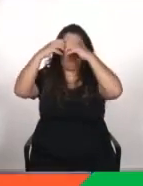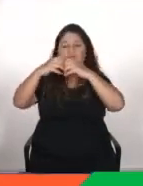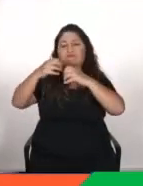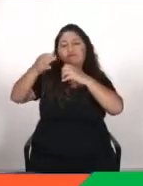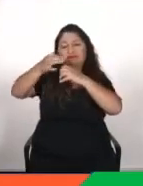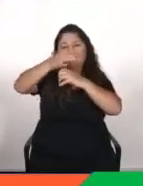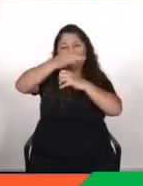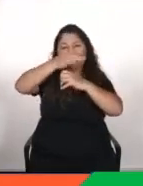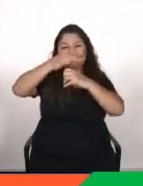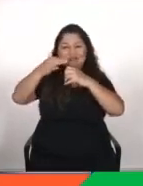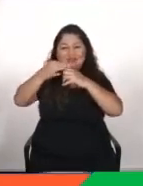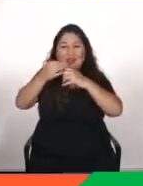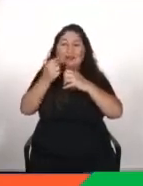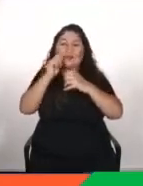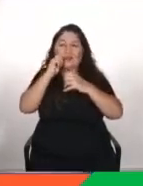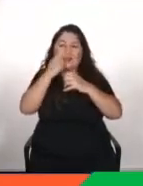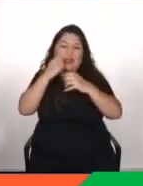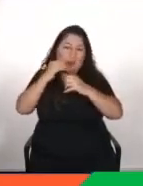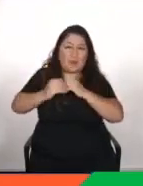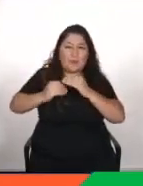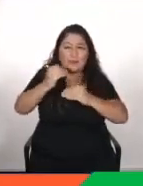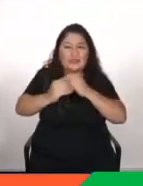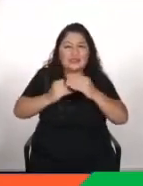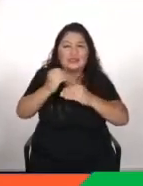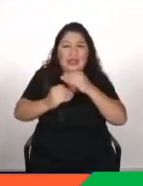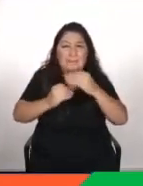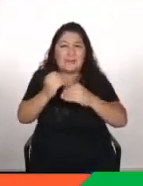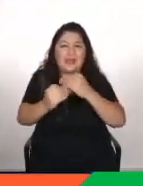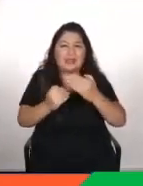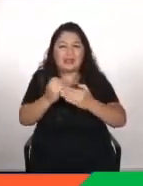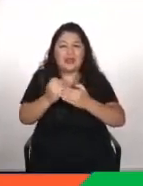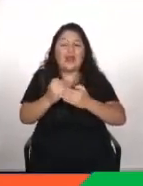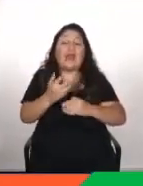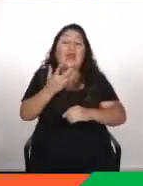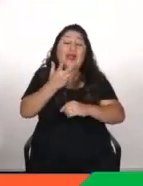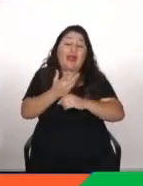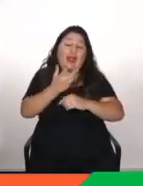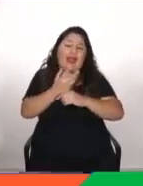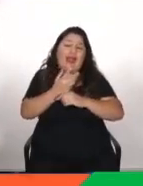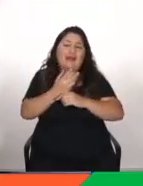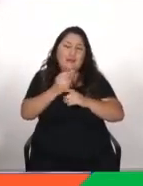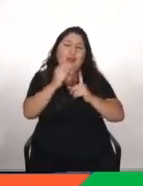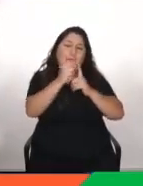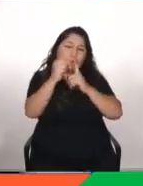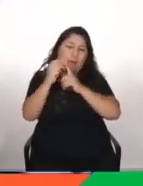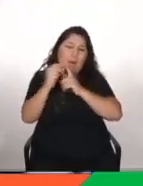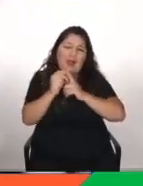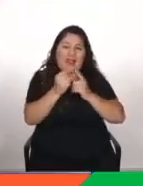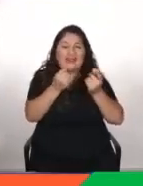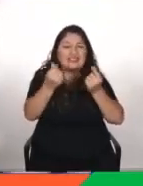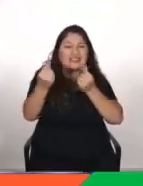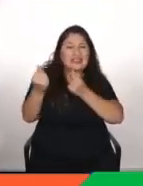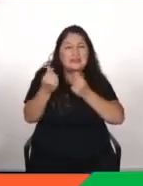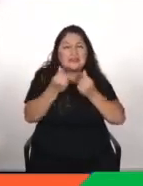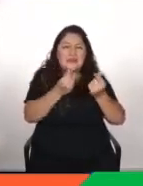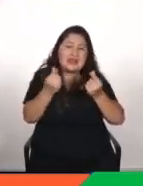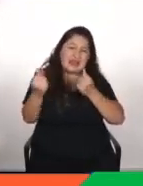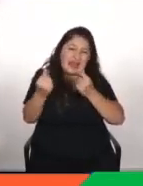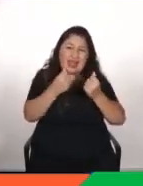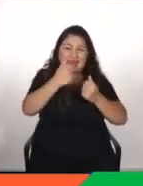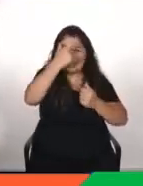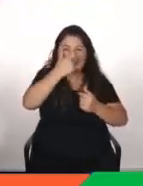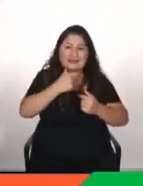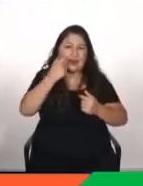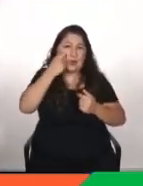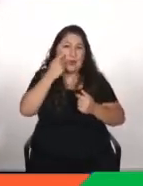una serie de conexiones que conformarían como el conectoma al cerebro o sea hay aspectos similares pero tenemos que pensarlo como cosas diferentes de la misma